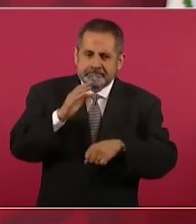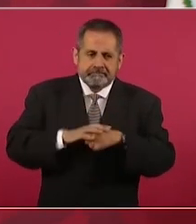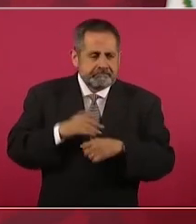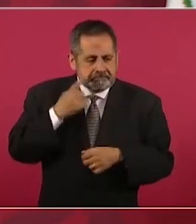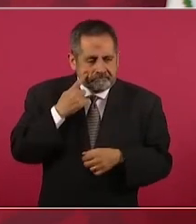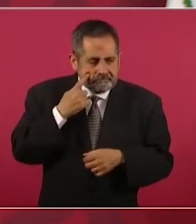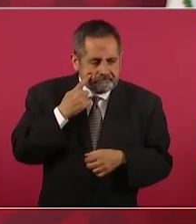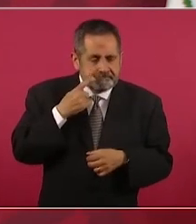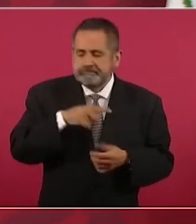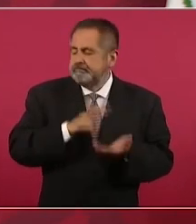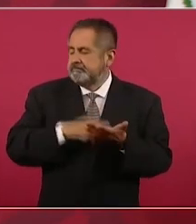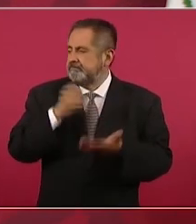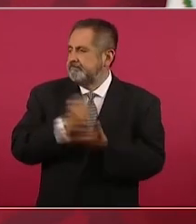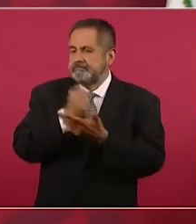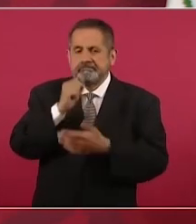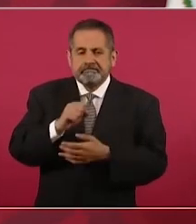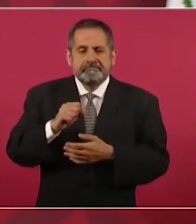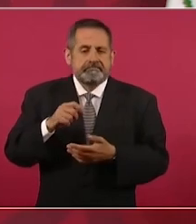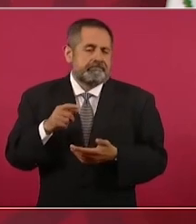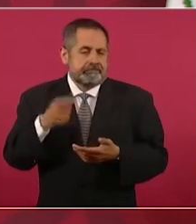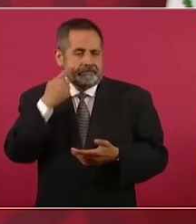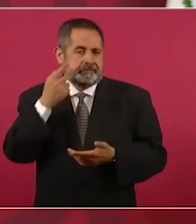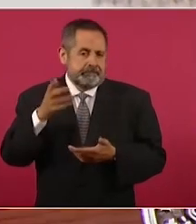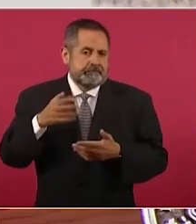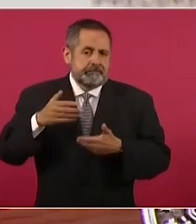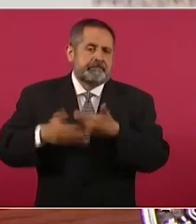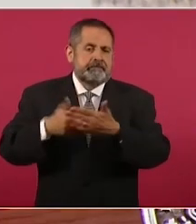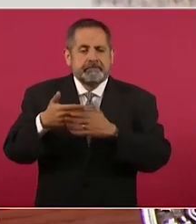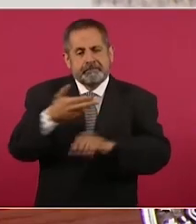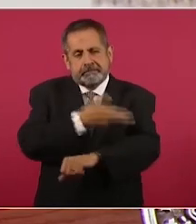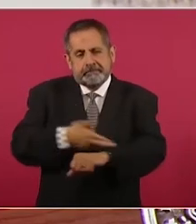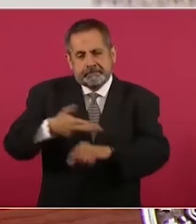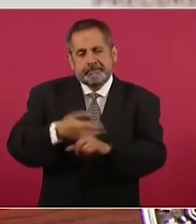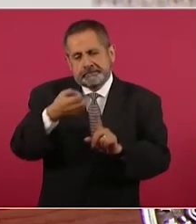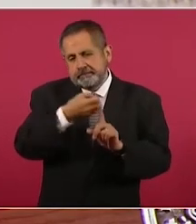validarlas de acuerdo a procedimientos